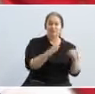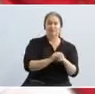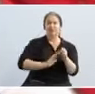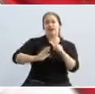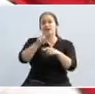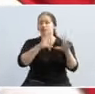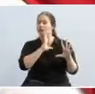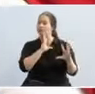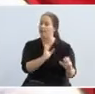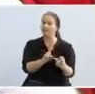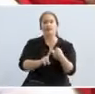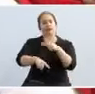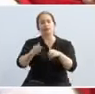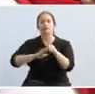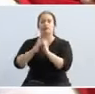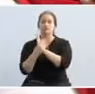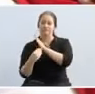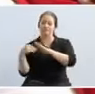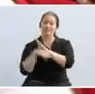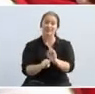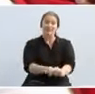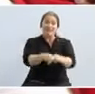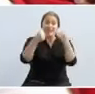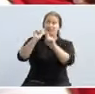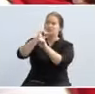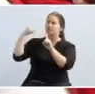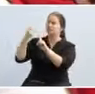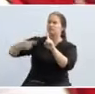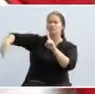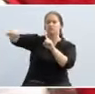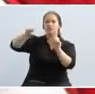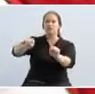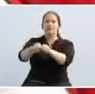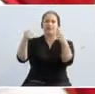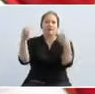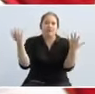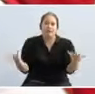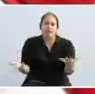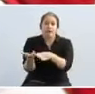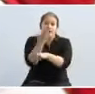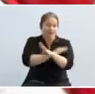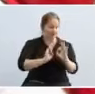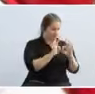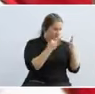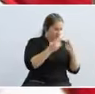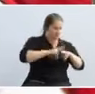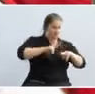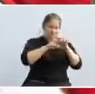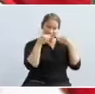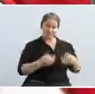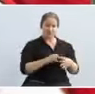y en muchos otros factores destructivos a la sociedad son vencidos con familias naturales fuertes.